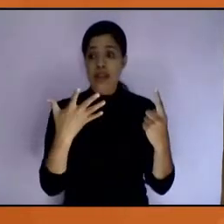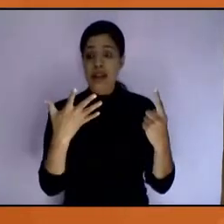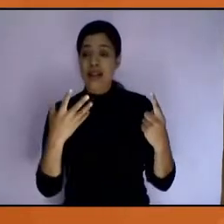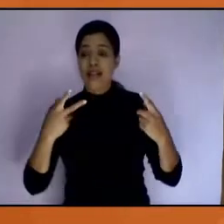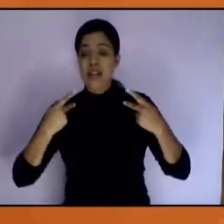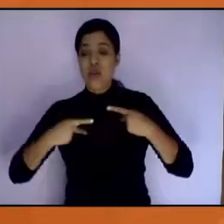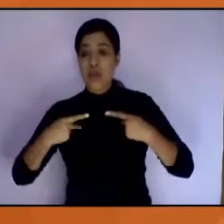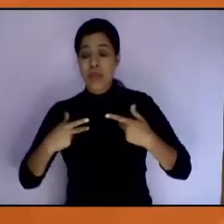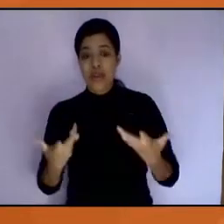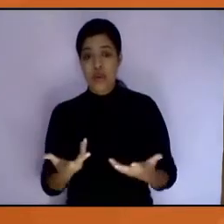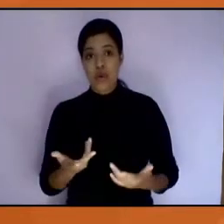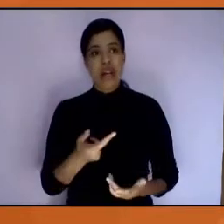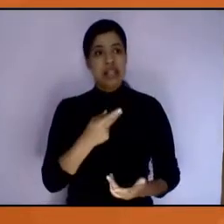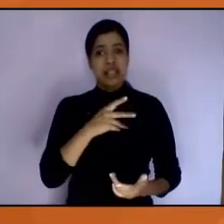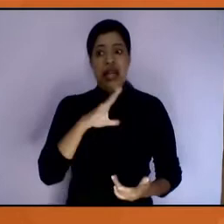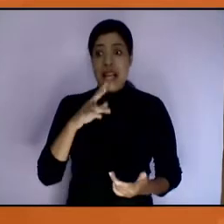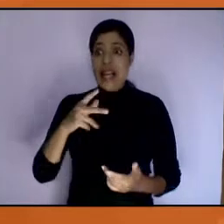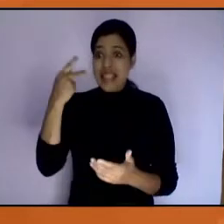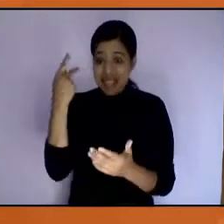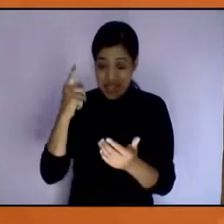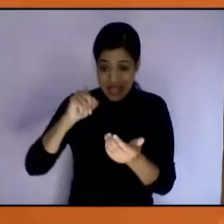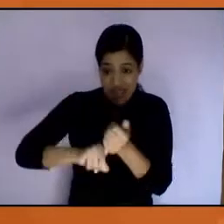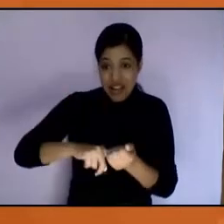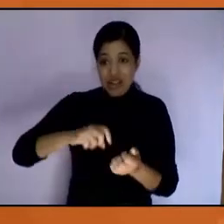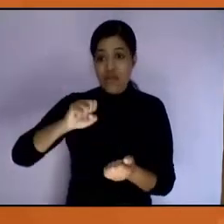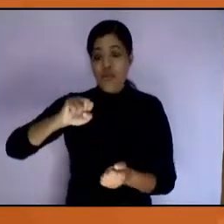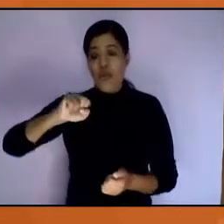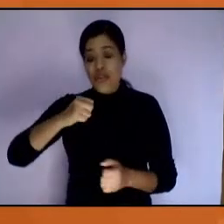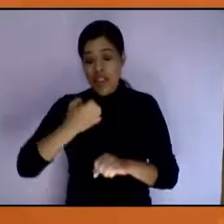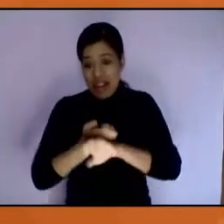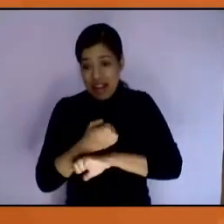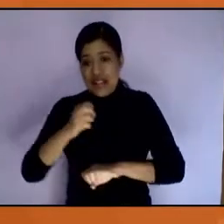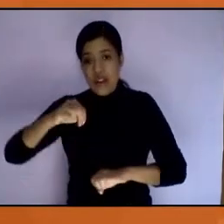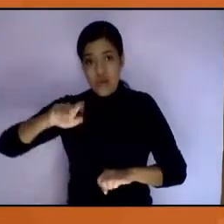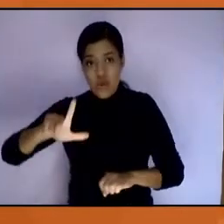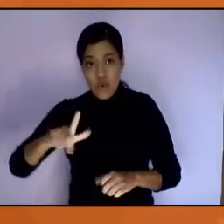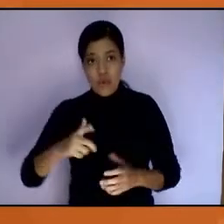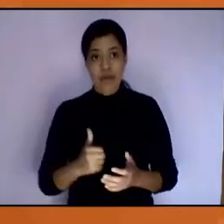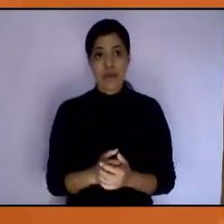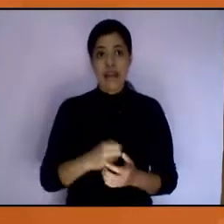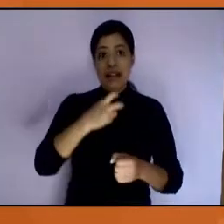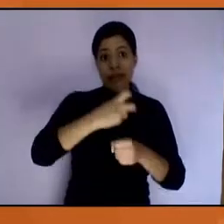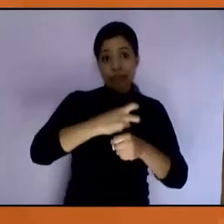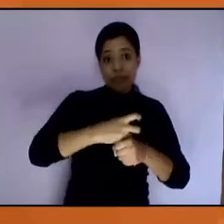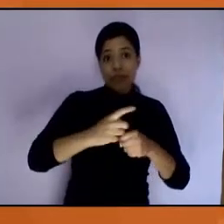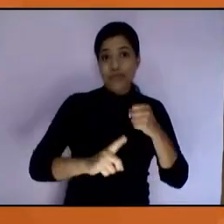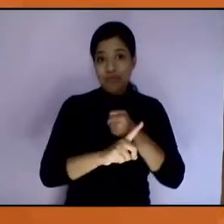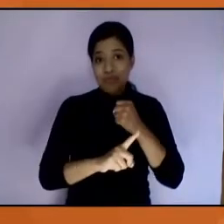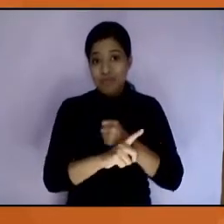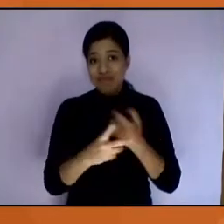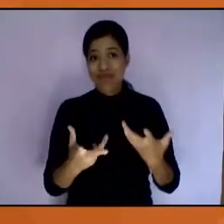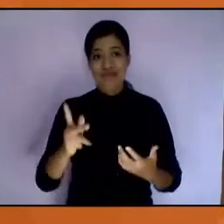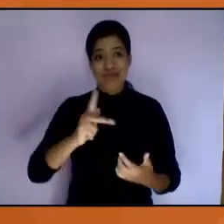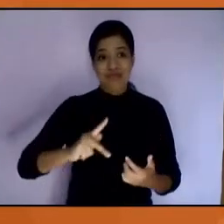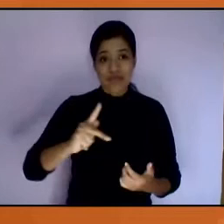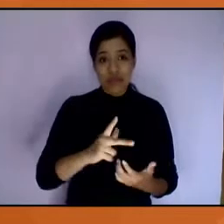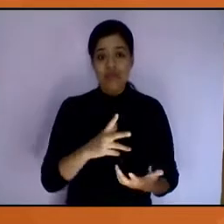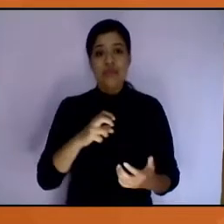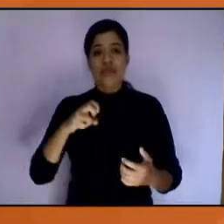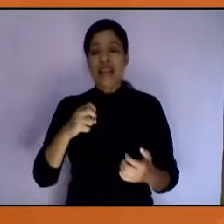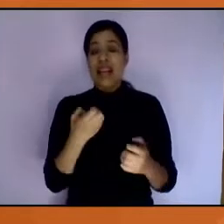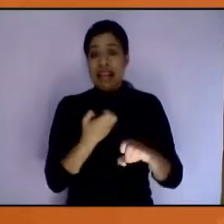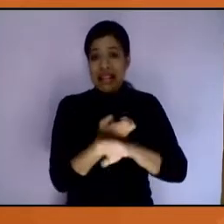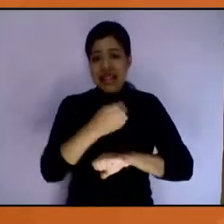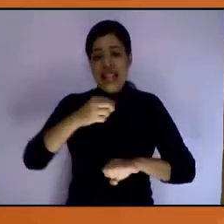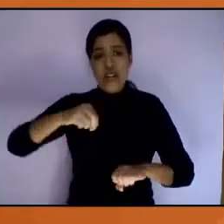Si hablamos de pobreza multidimensional, que es el segundo problema público que habló aquí, vemos que el Estado, a pesar de ser el Estado